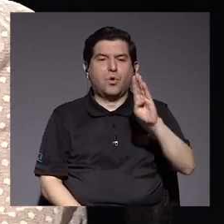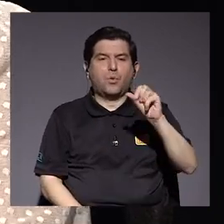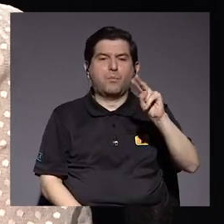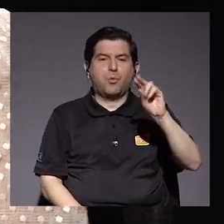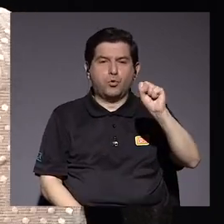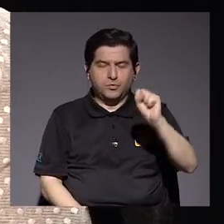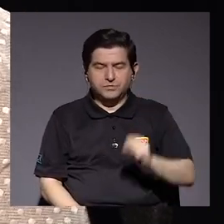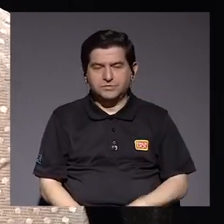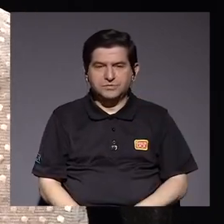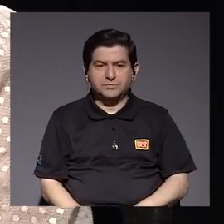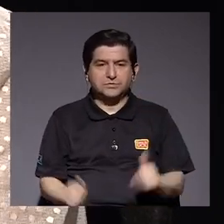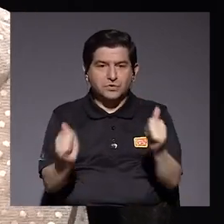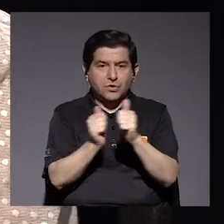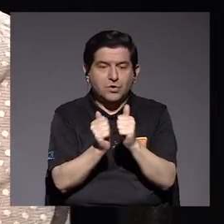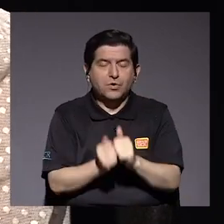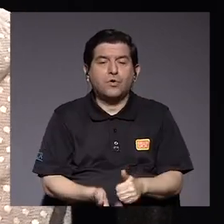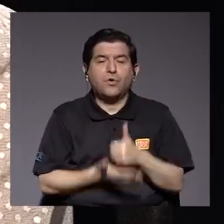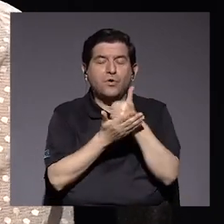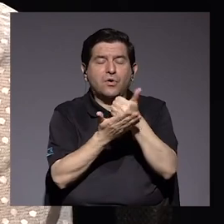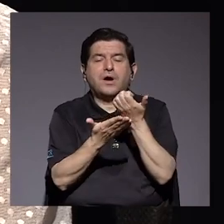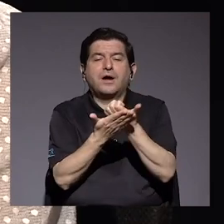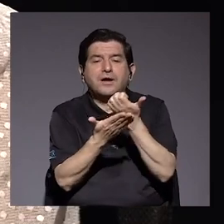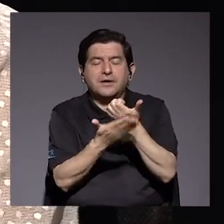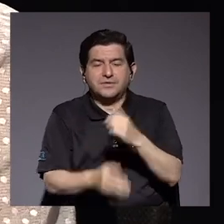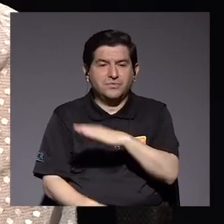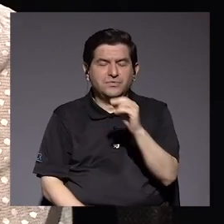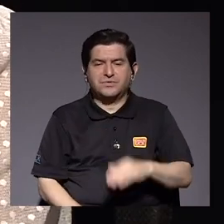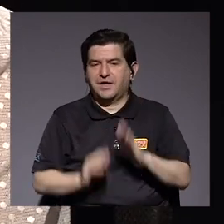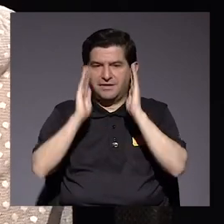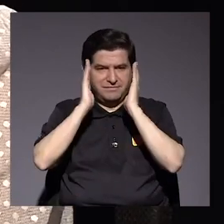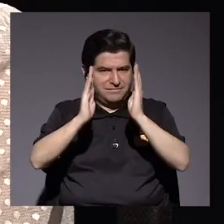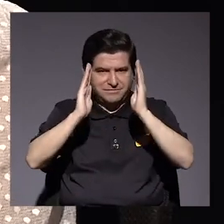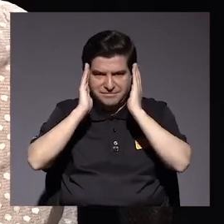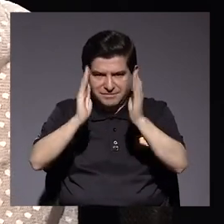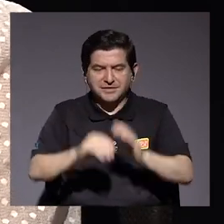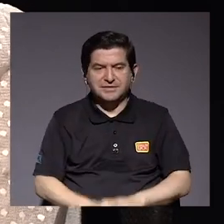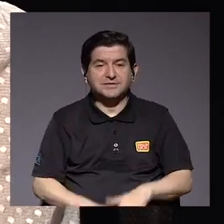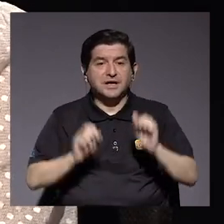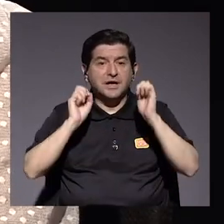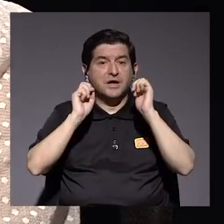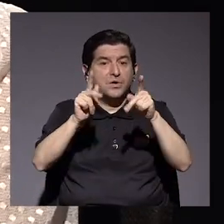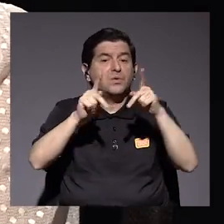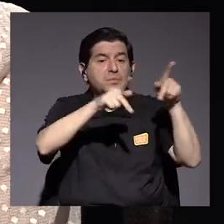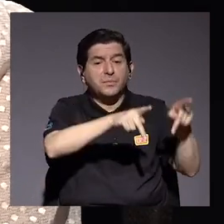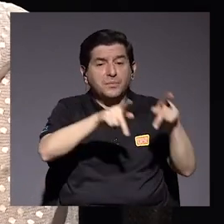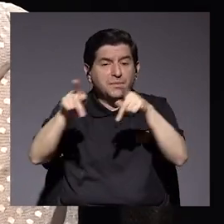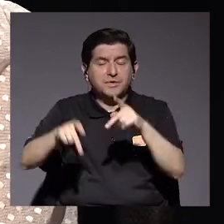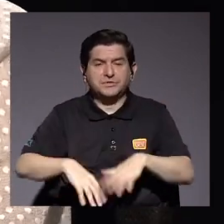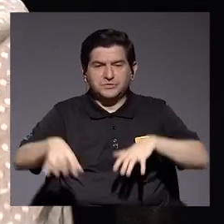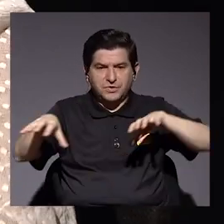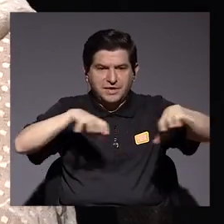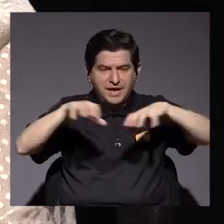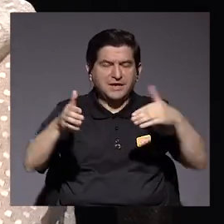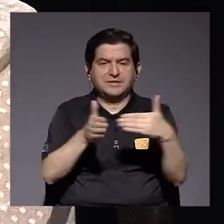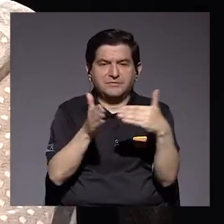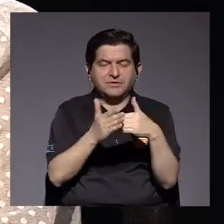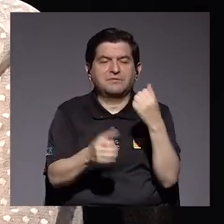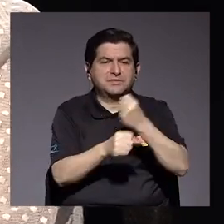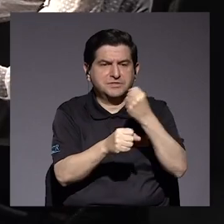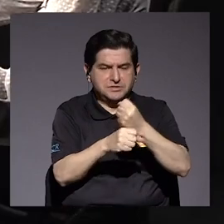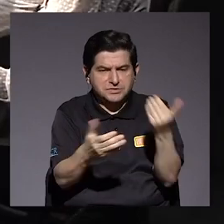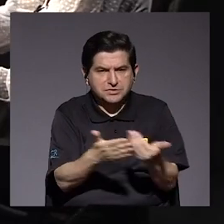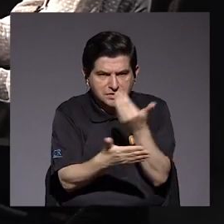están capitalizando con los subsidios y están descuidando la posibilidad de que la gente reactive genere